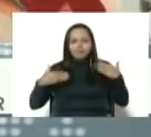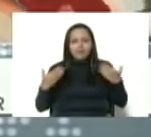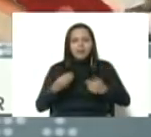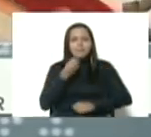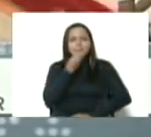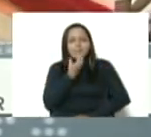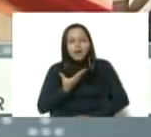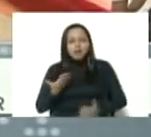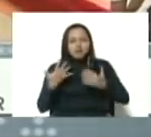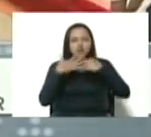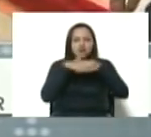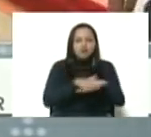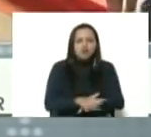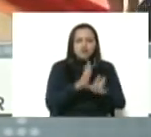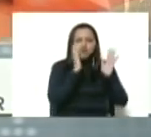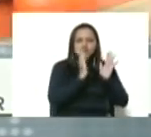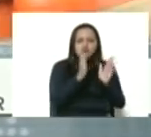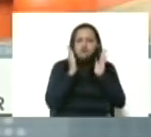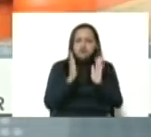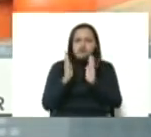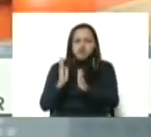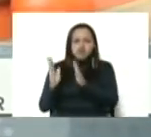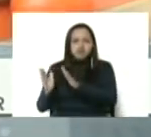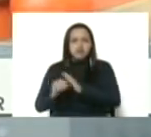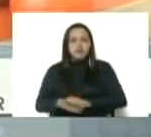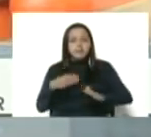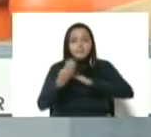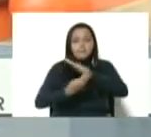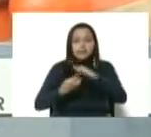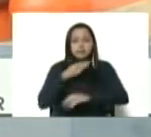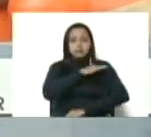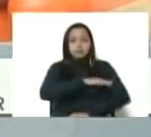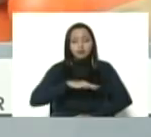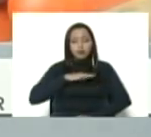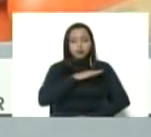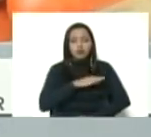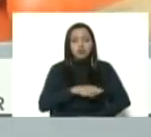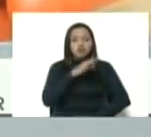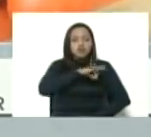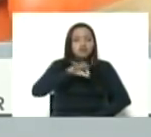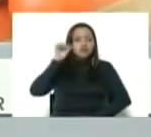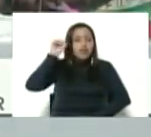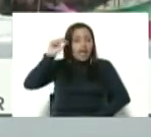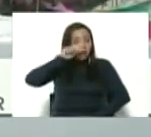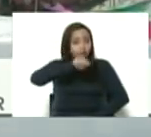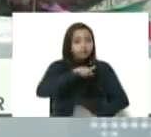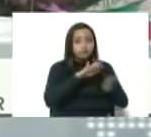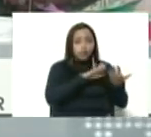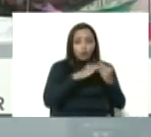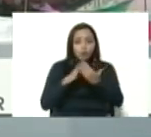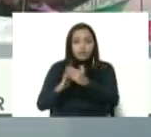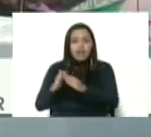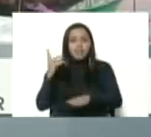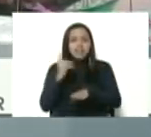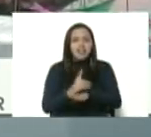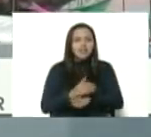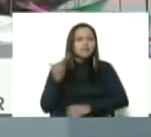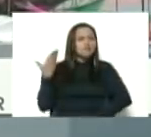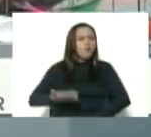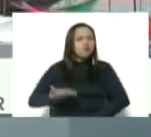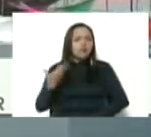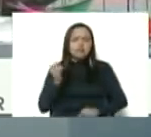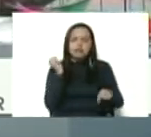bien integrados. La base de misiones socialistas. En este urbanismo. Tiene que jugar un papel